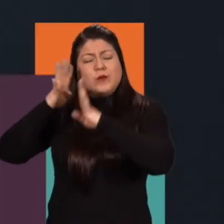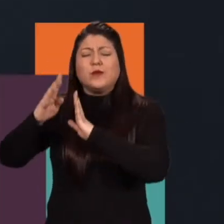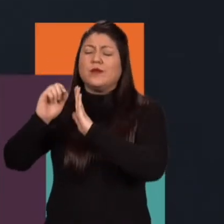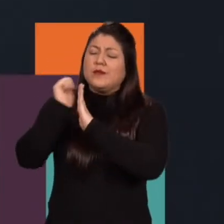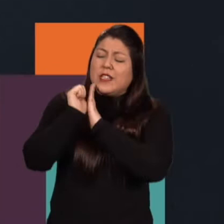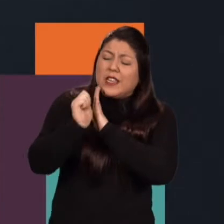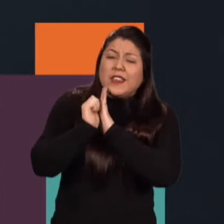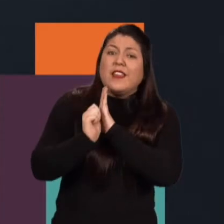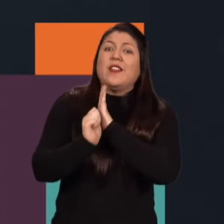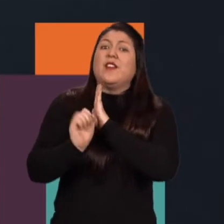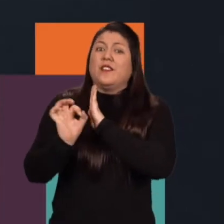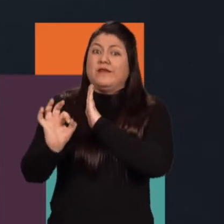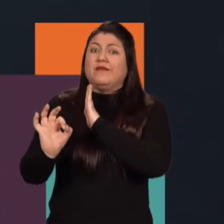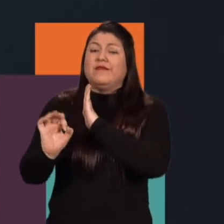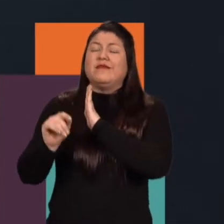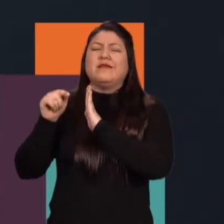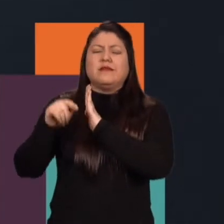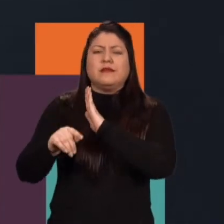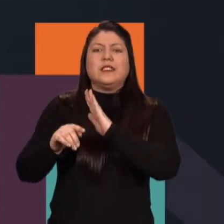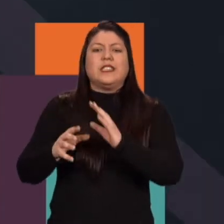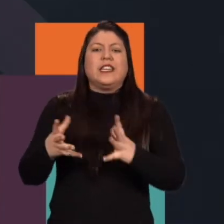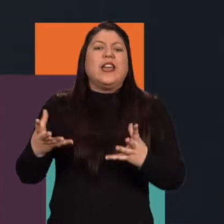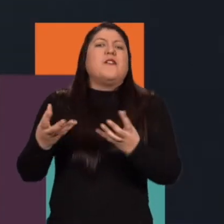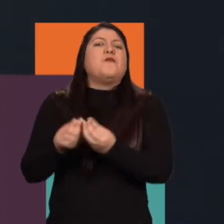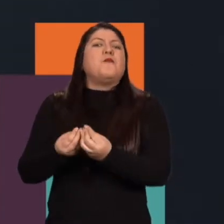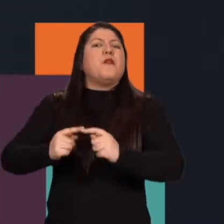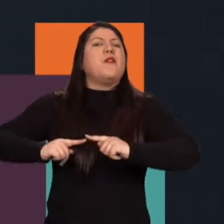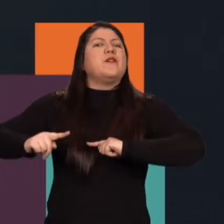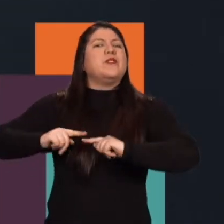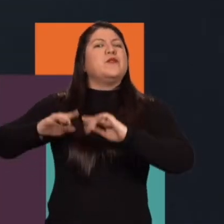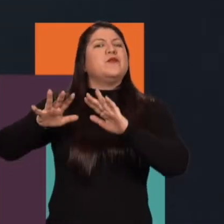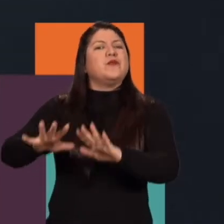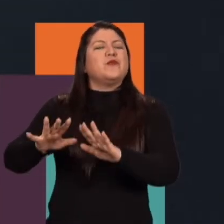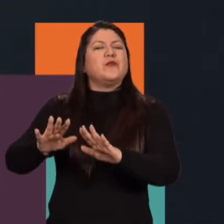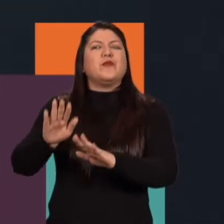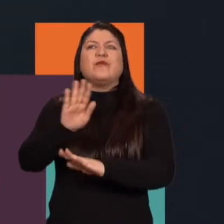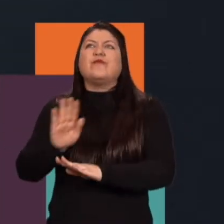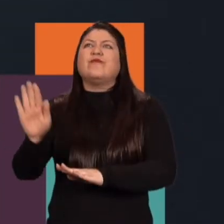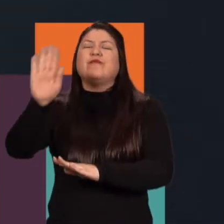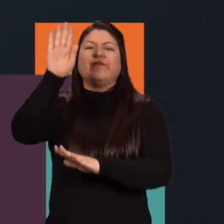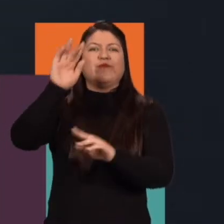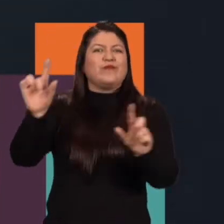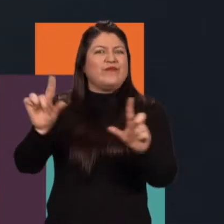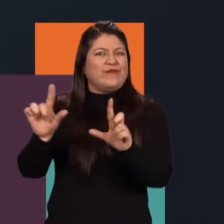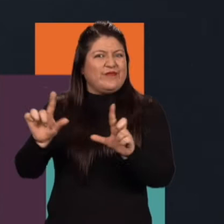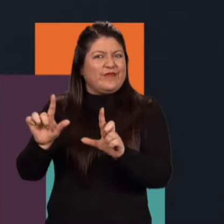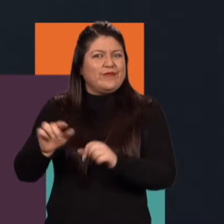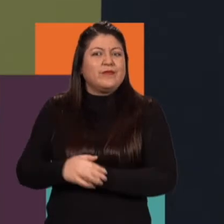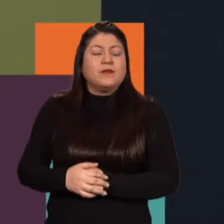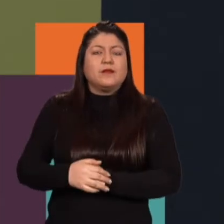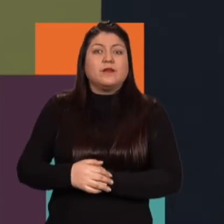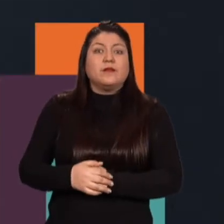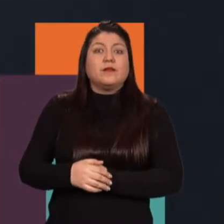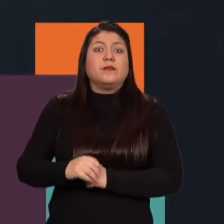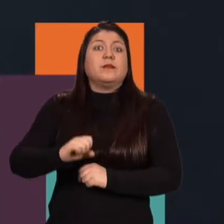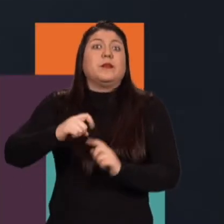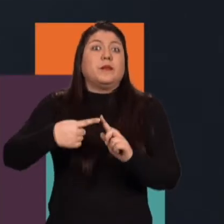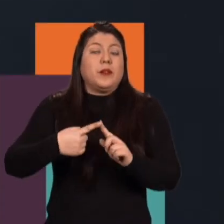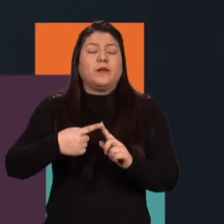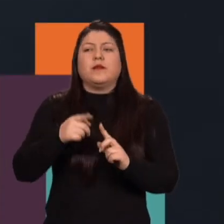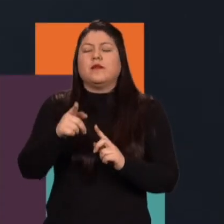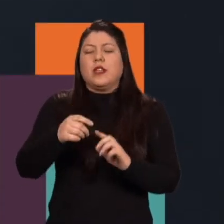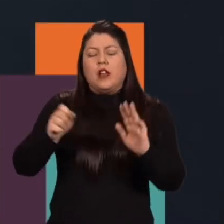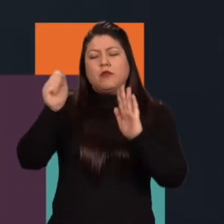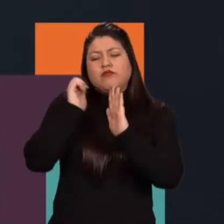escritores, ¿cierto? Y también la parte administrativa de los canales. Primero, porque tenemos que escribir historias un